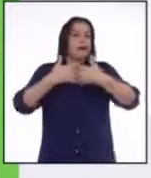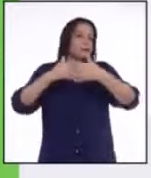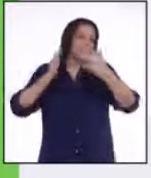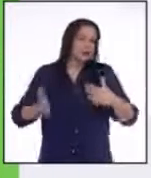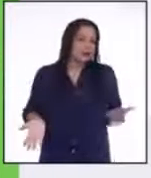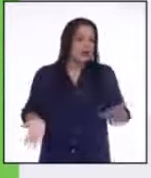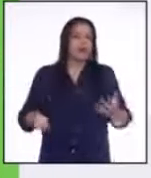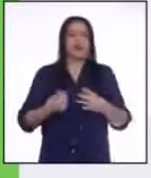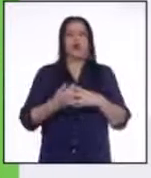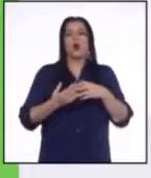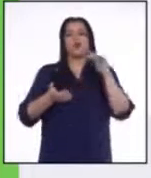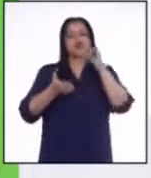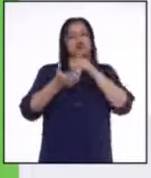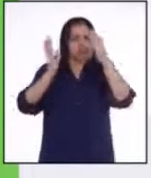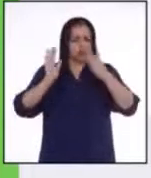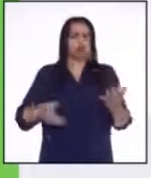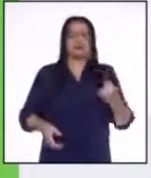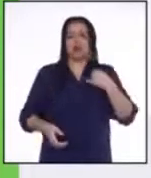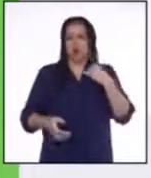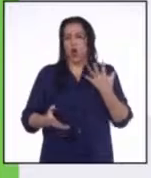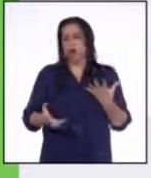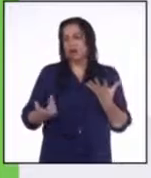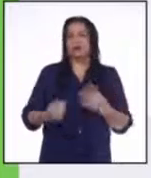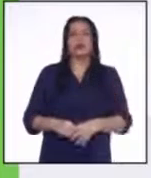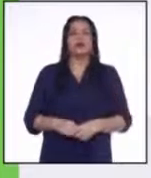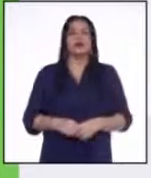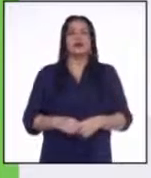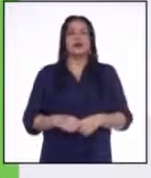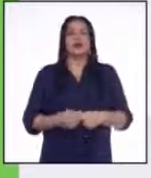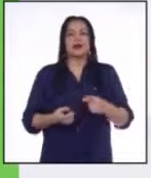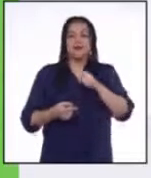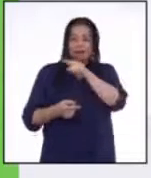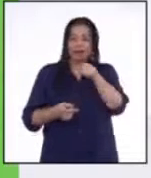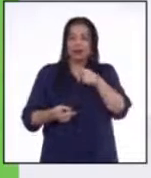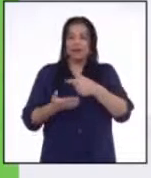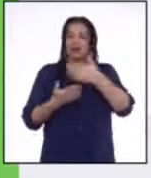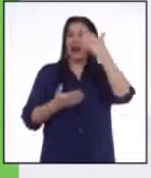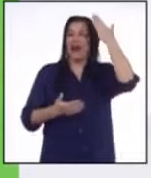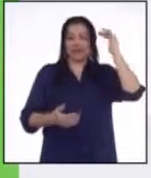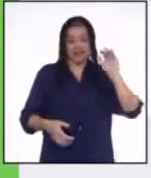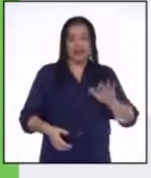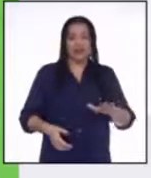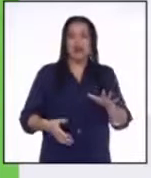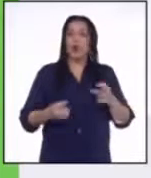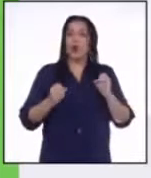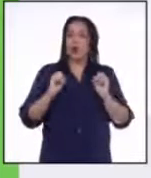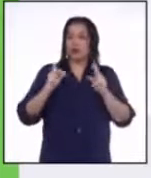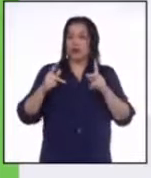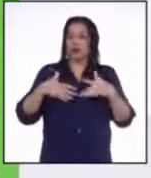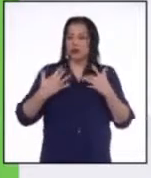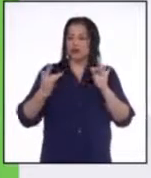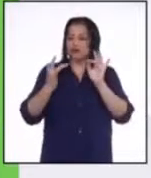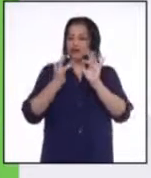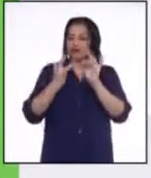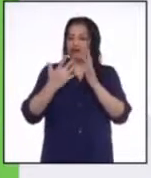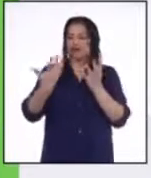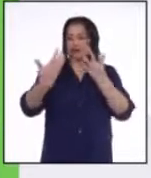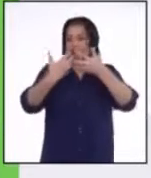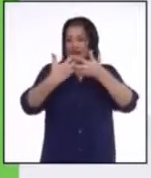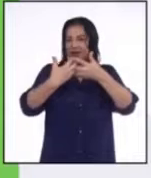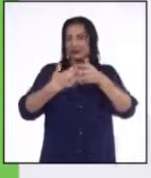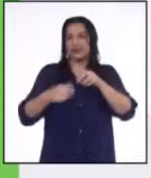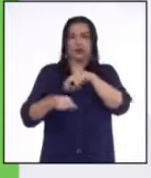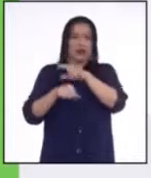académicos, jóvenes, tienen algo en común. De niños tuvieron la oportunidad de estar en contacto positivo en la